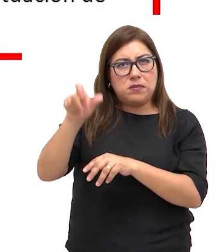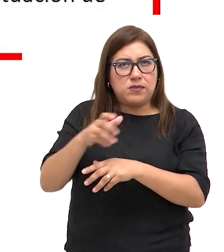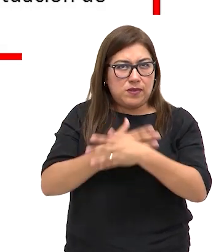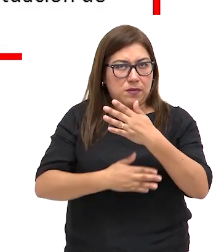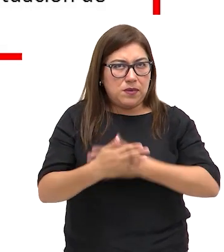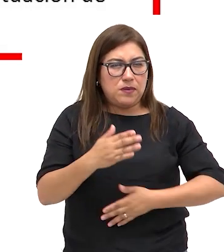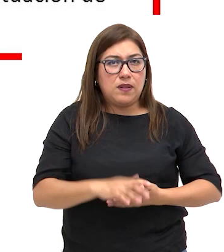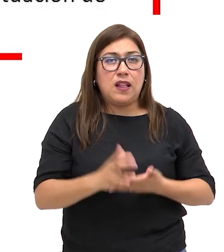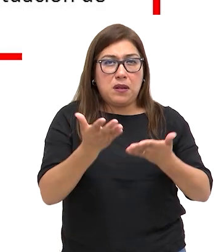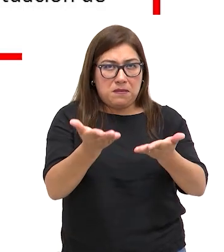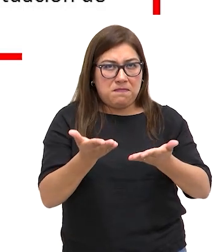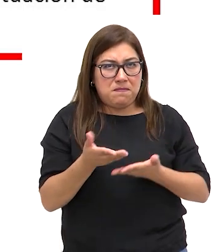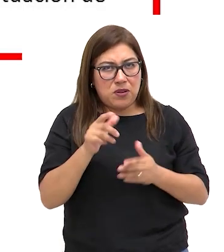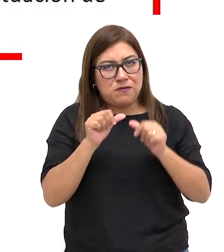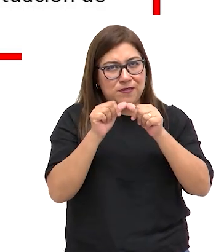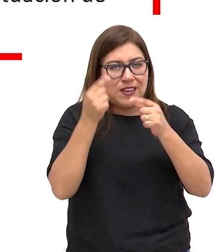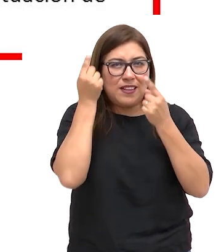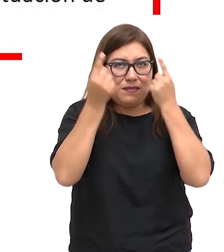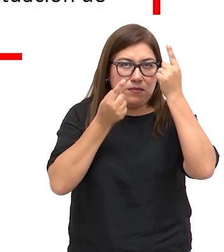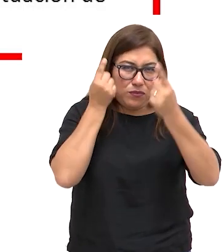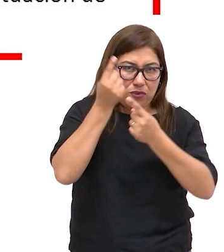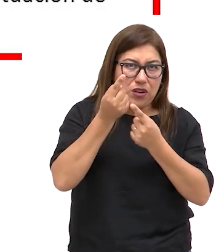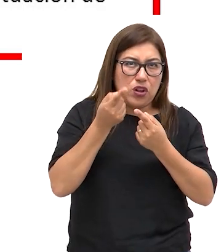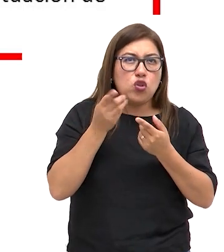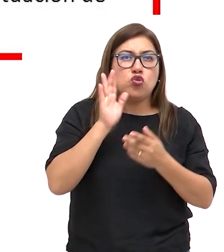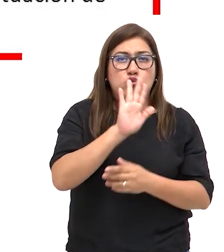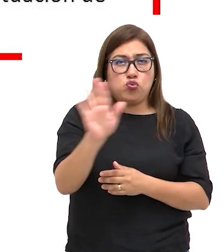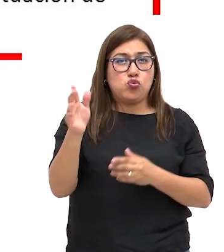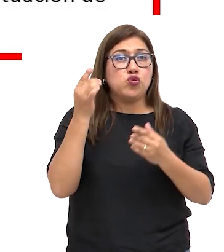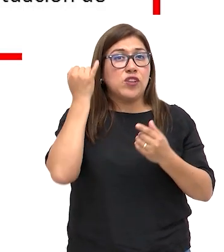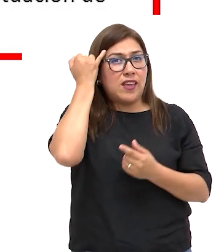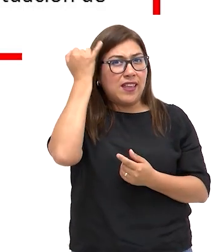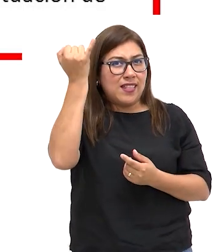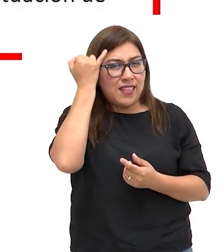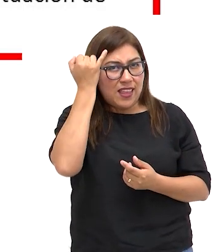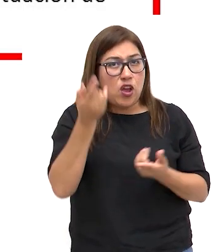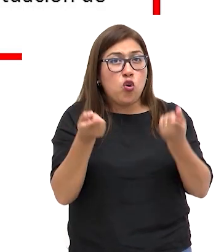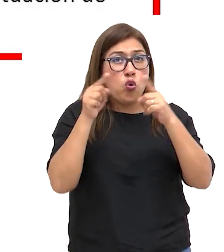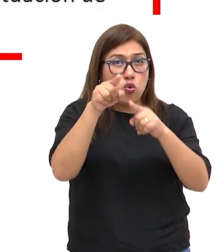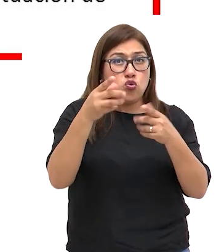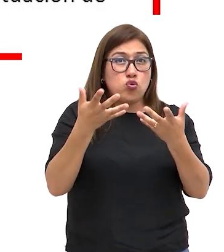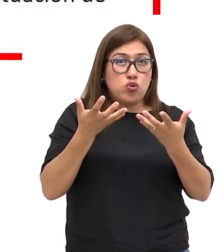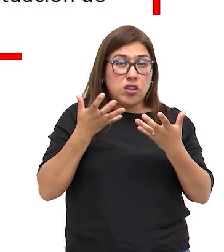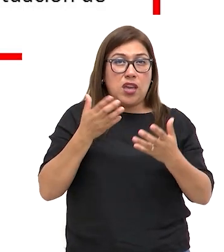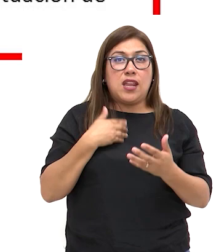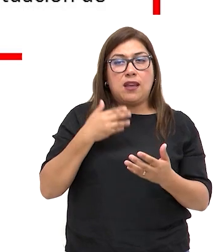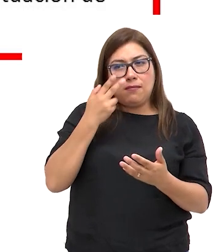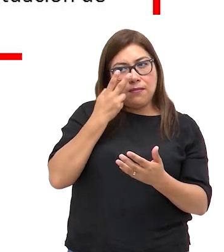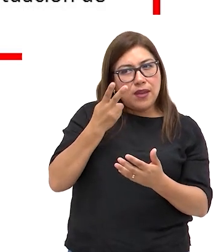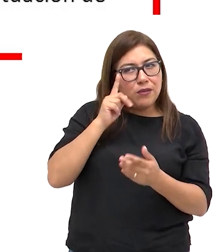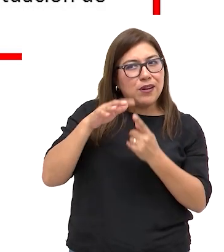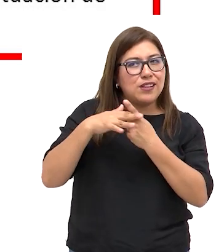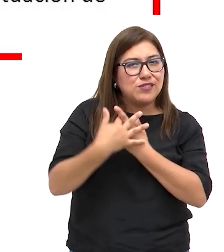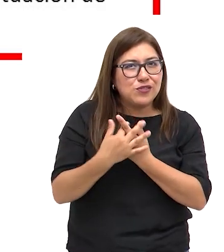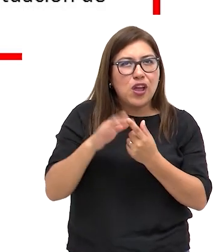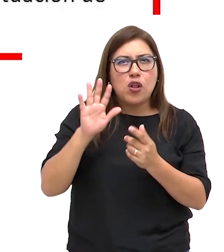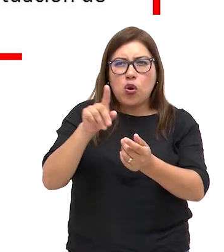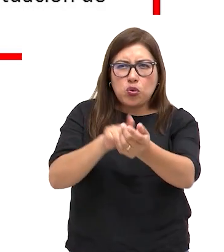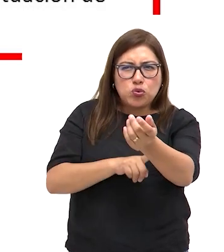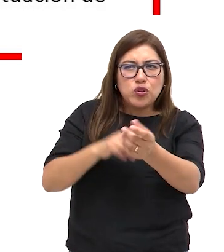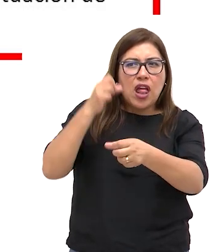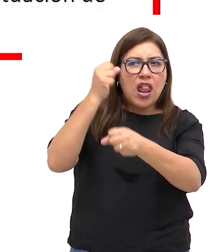discapacidad. Te invitamos a seguir reflexionando sobre tus ideas cada vez que te aproximes a una situación